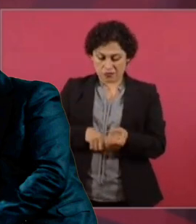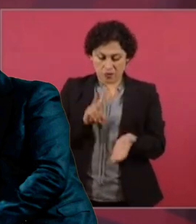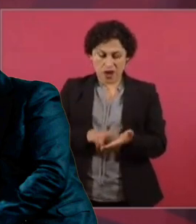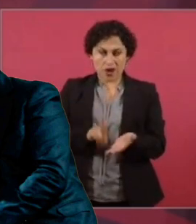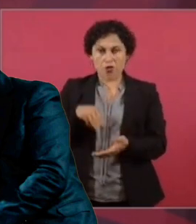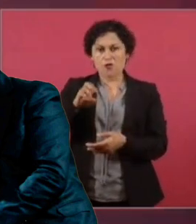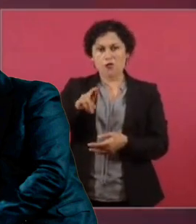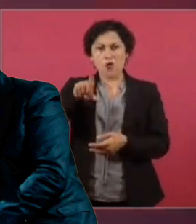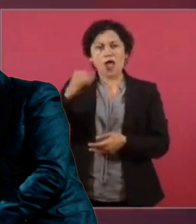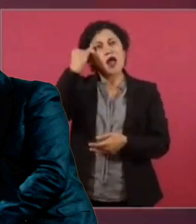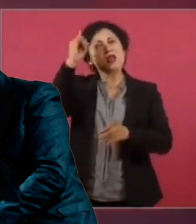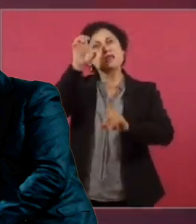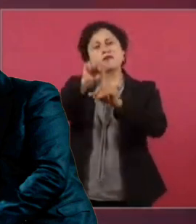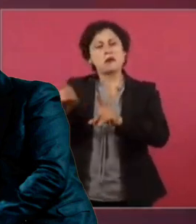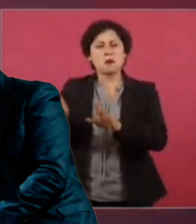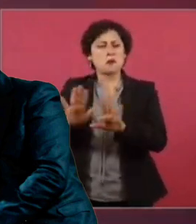ideales.